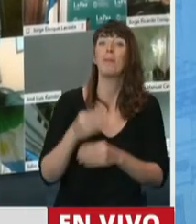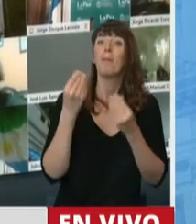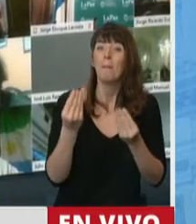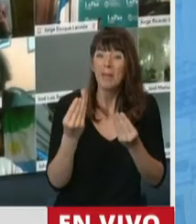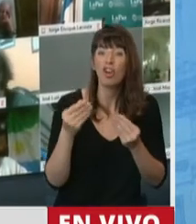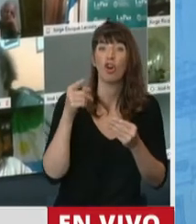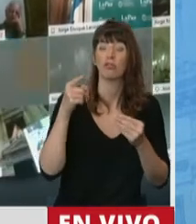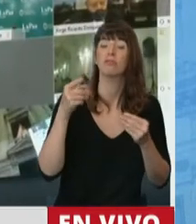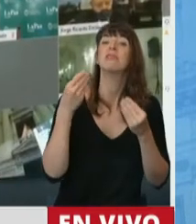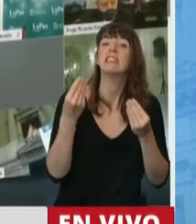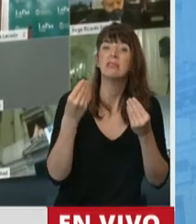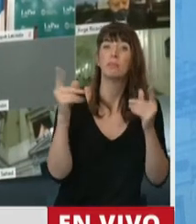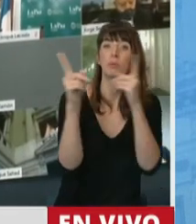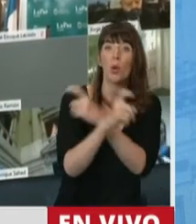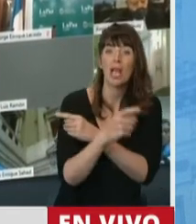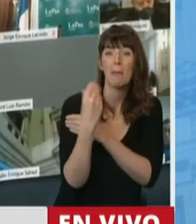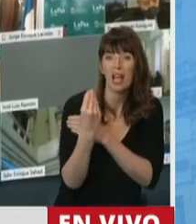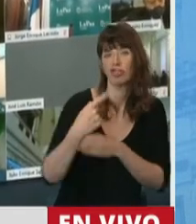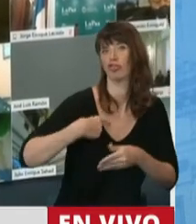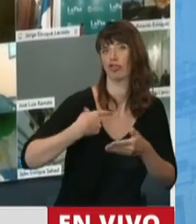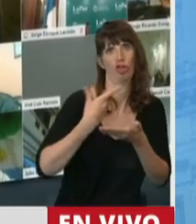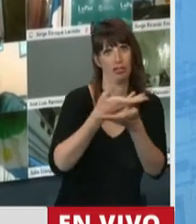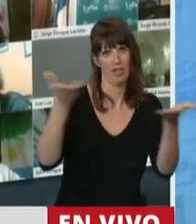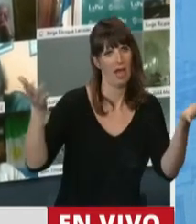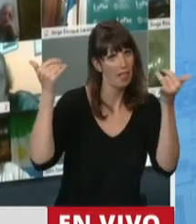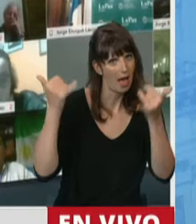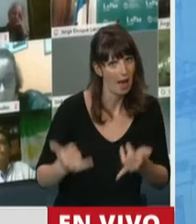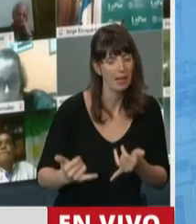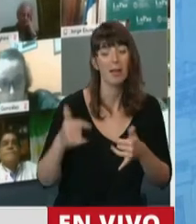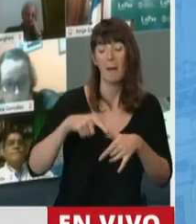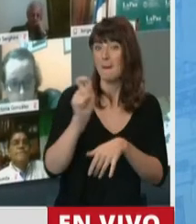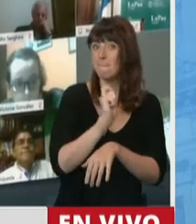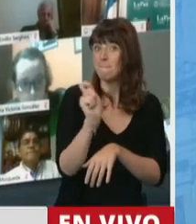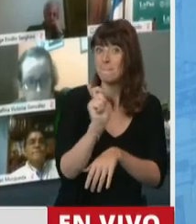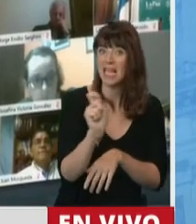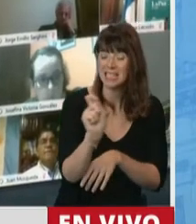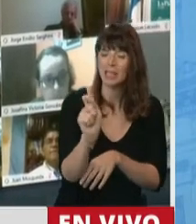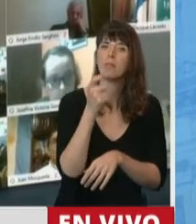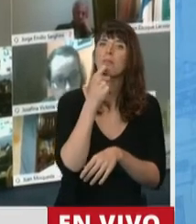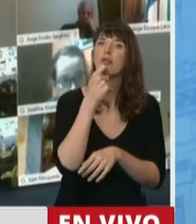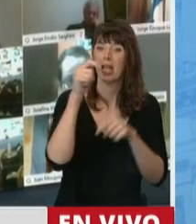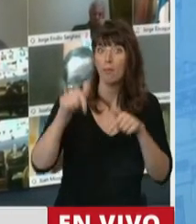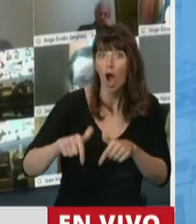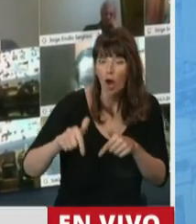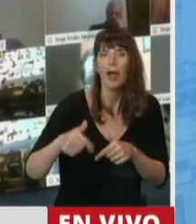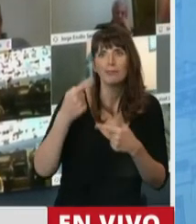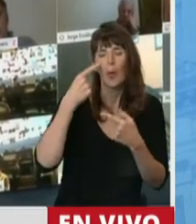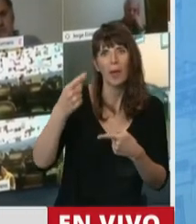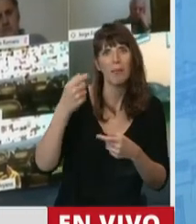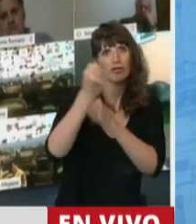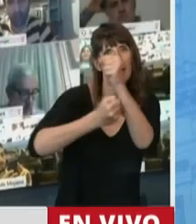en el marco de una economía que ya era compleja en nuestro país. Y en estos meses estamos asistiendo, por ejemplo, al cierre de empresas,